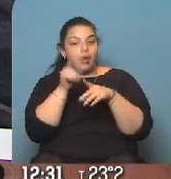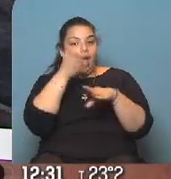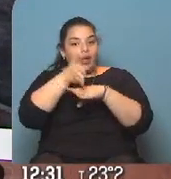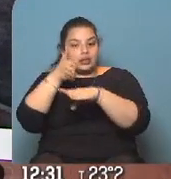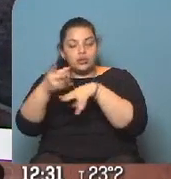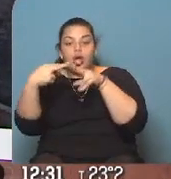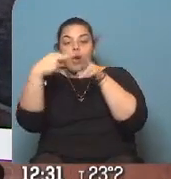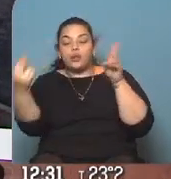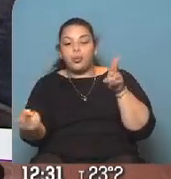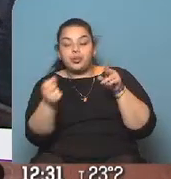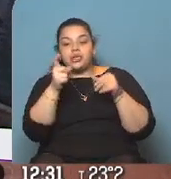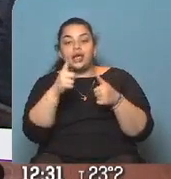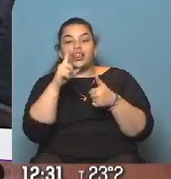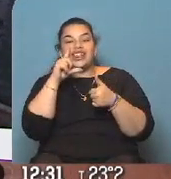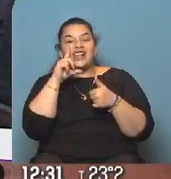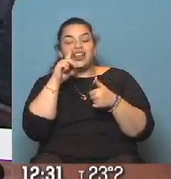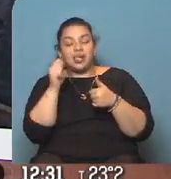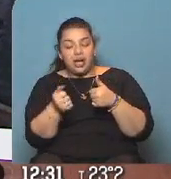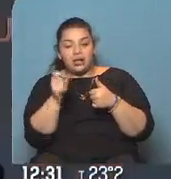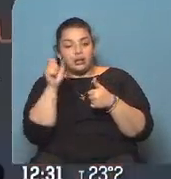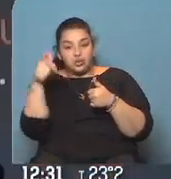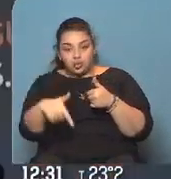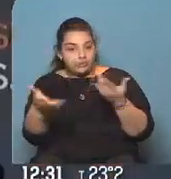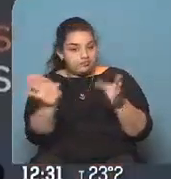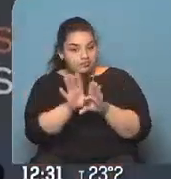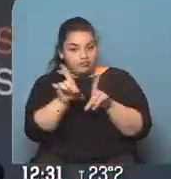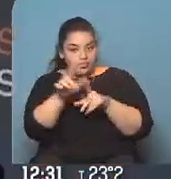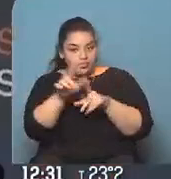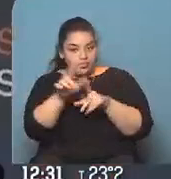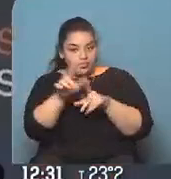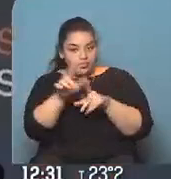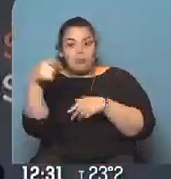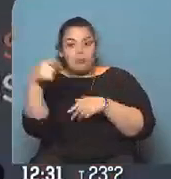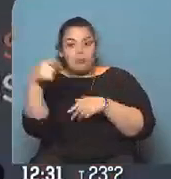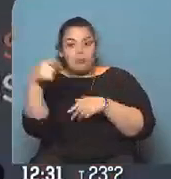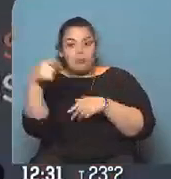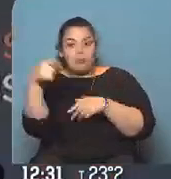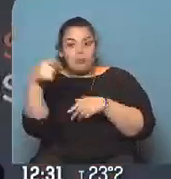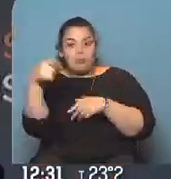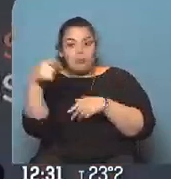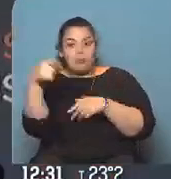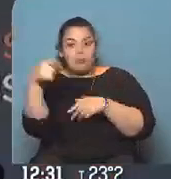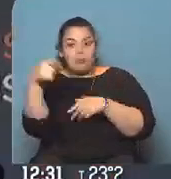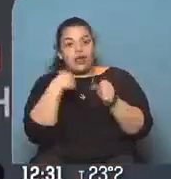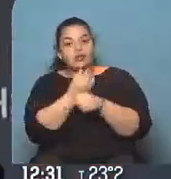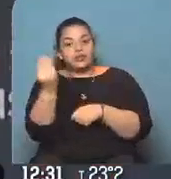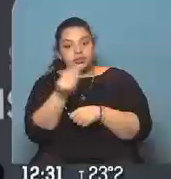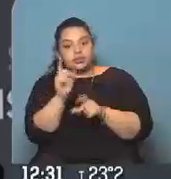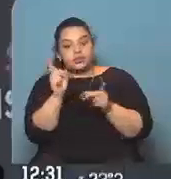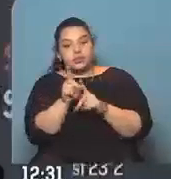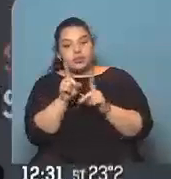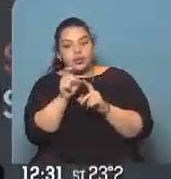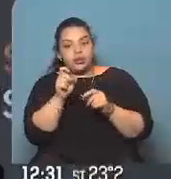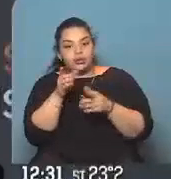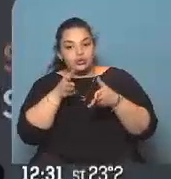ver, autopistas, La Ilia, el sentido sur cerrada desde mañana 15 horas hasta el sábado 22 horas. En sentido norte tendrá cerradas